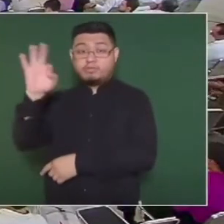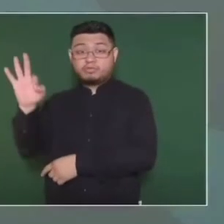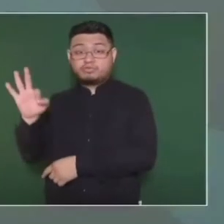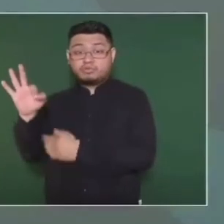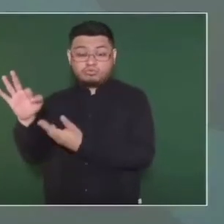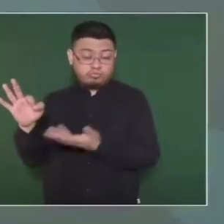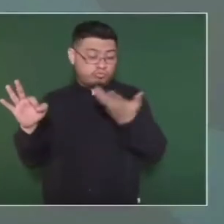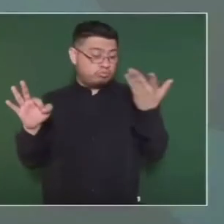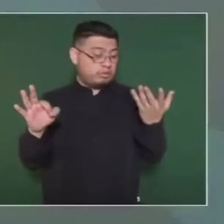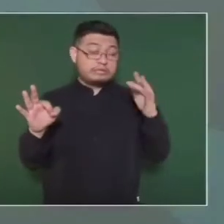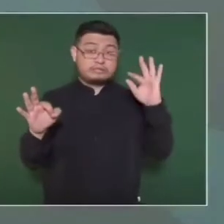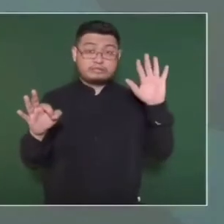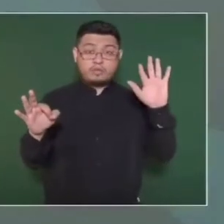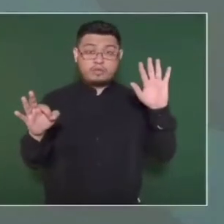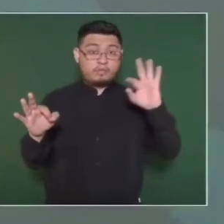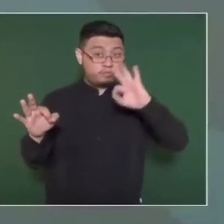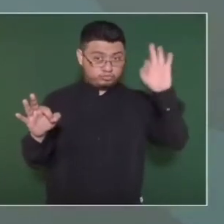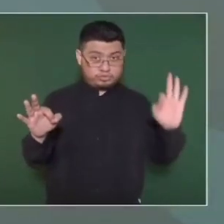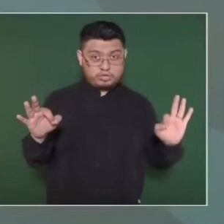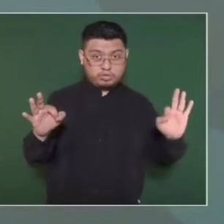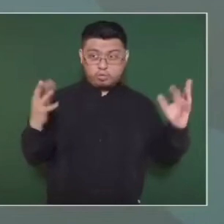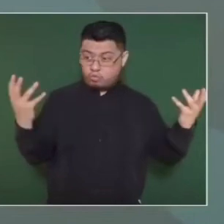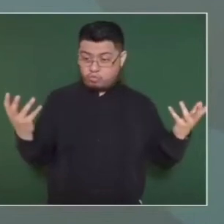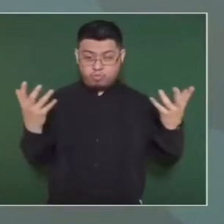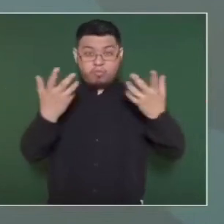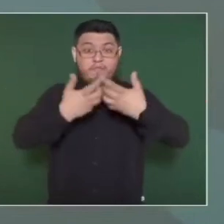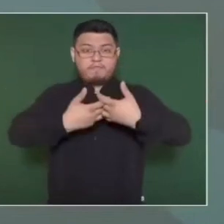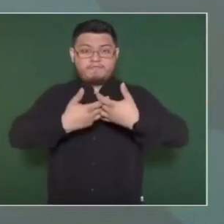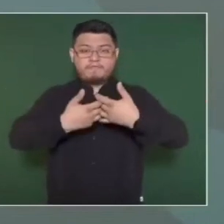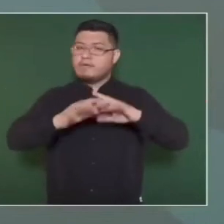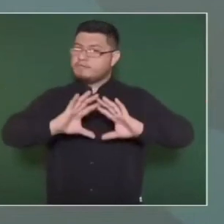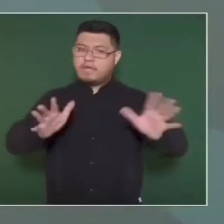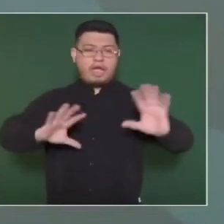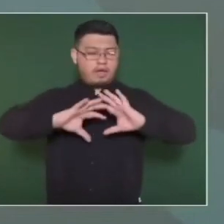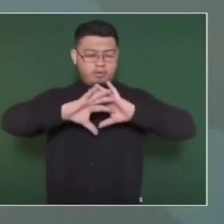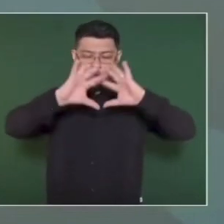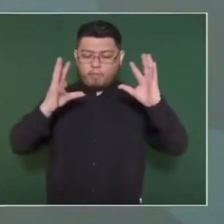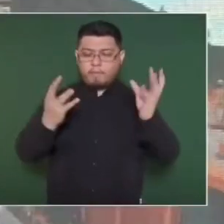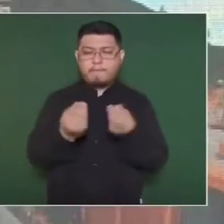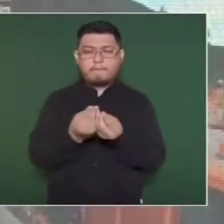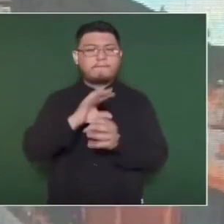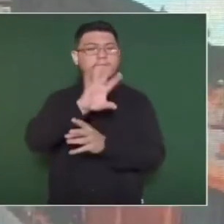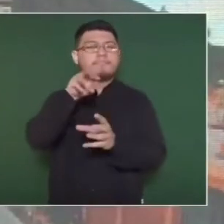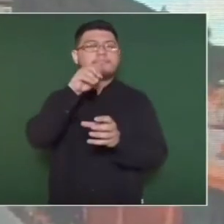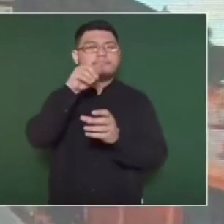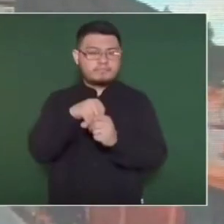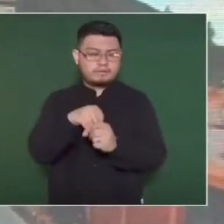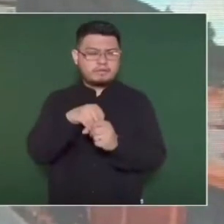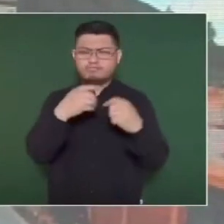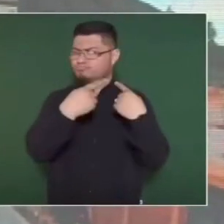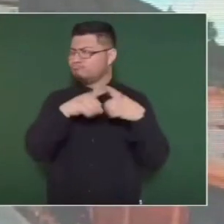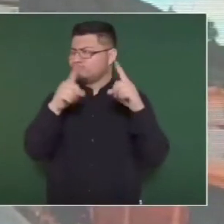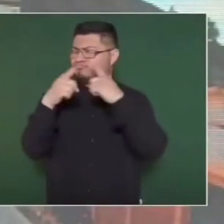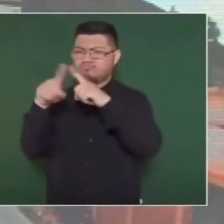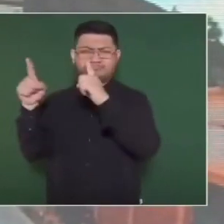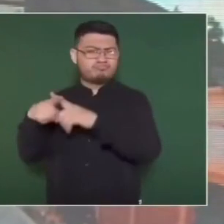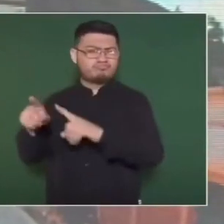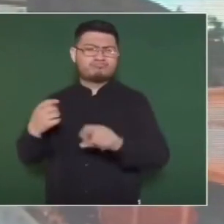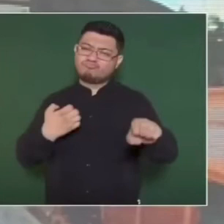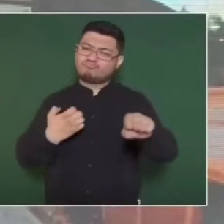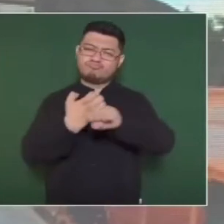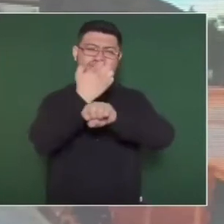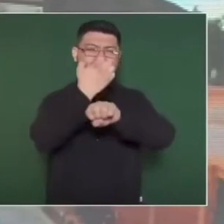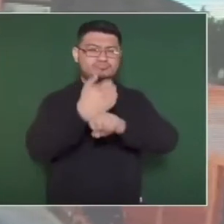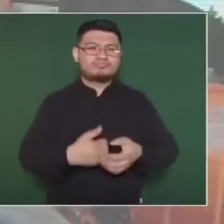federación 50% y ya sea universal en varios estados. Entonces